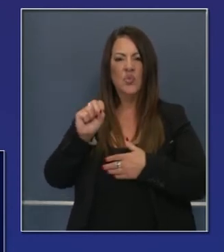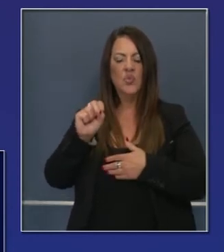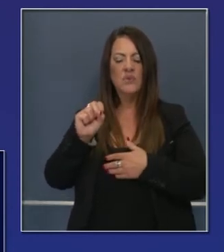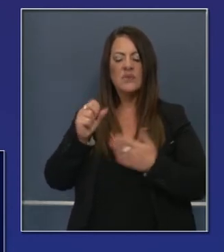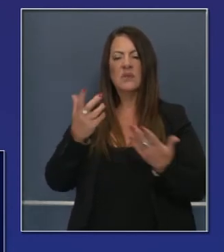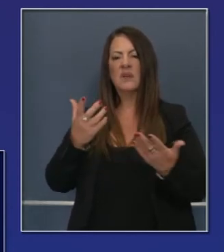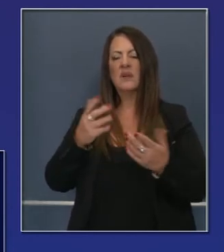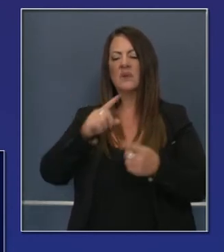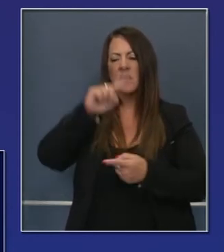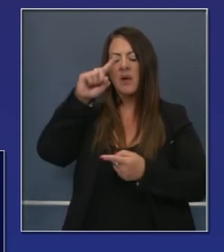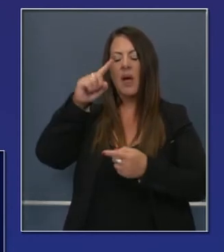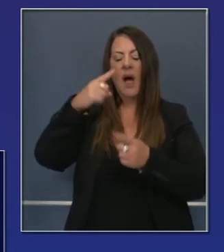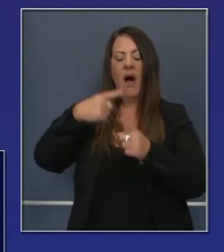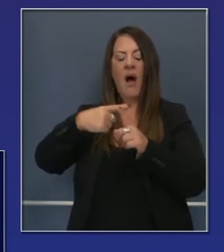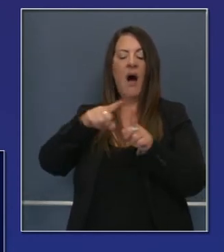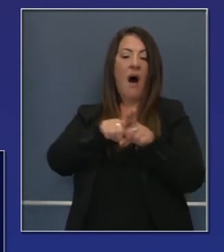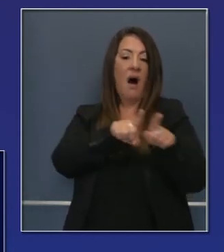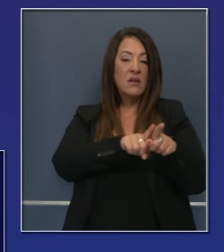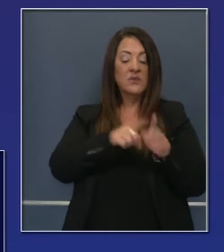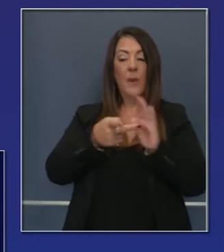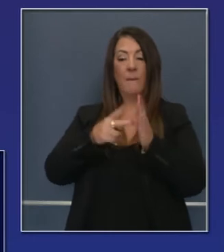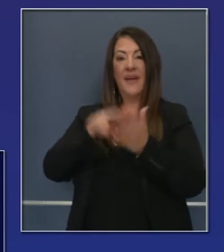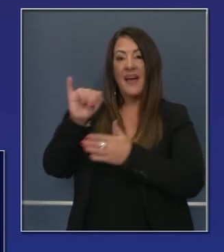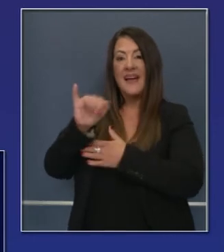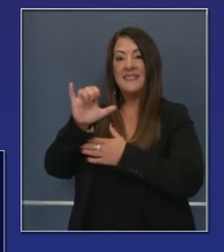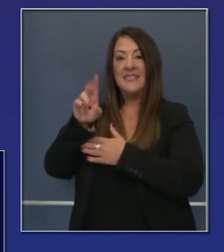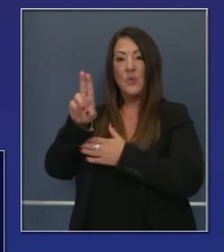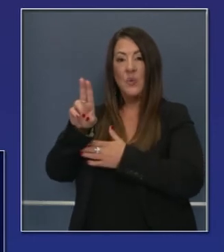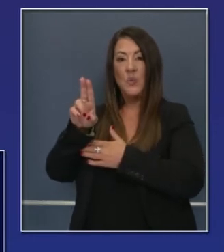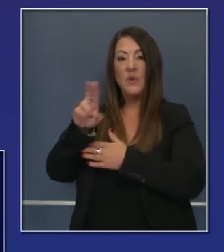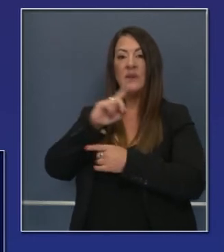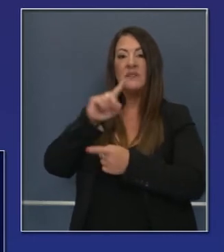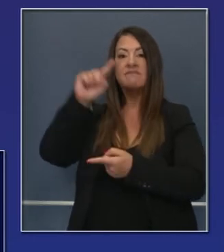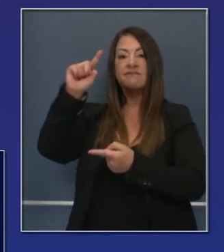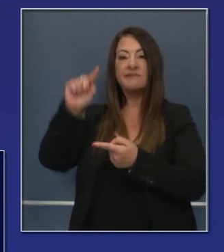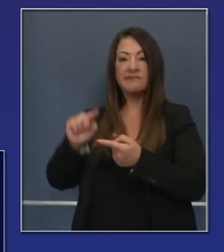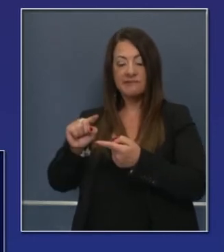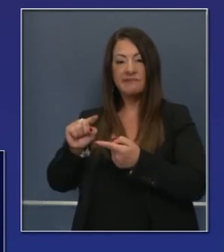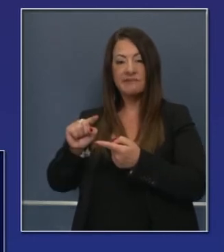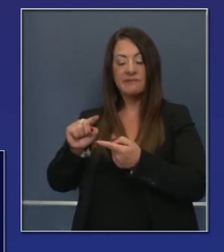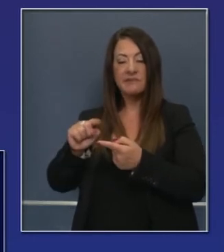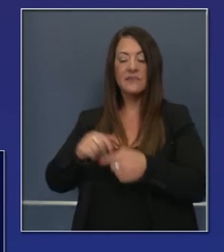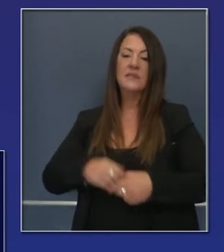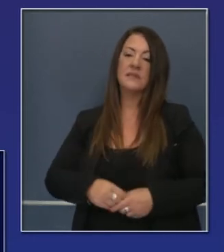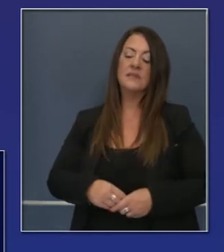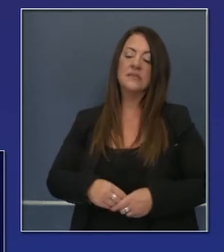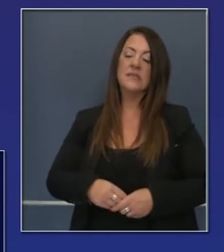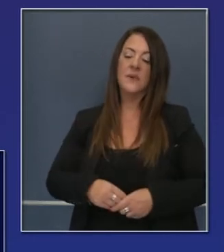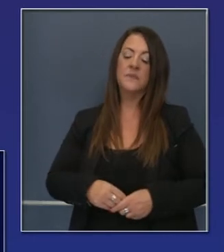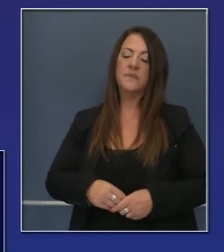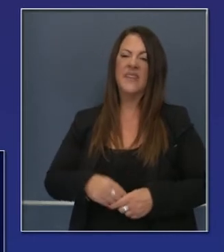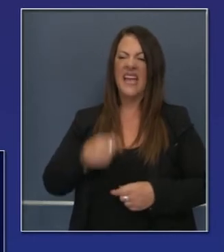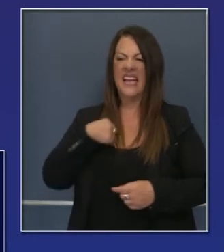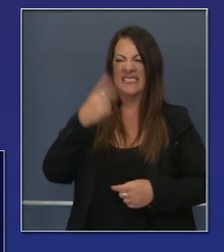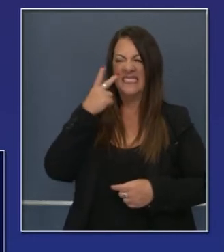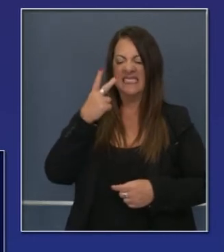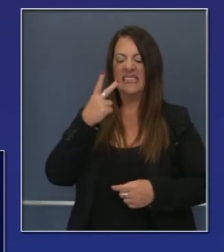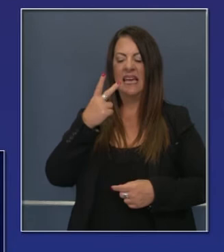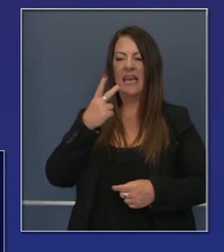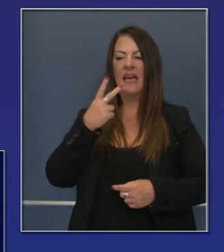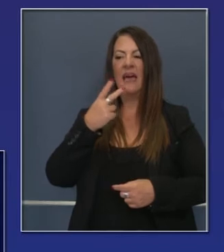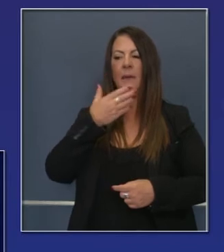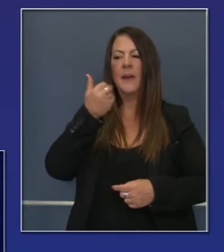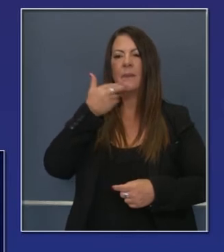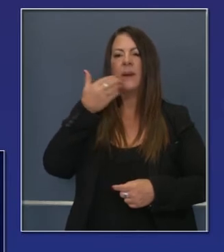la internalización de pacientes de cuidado intensivo en los últimos catorce días. De modo que ha habido progreso